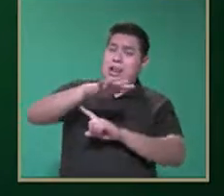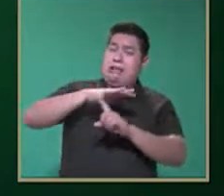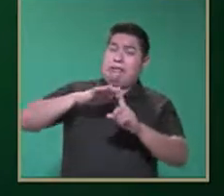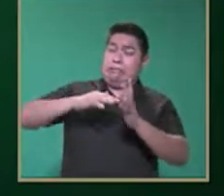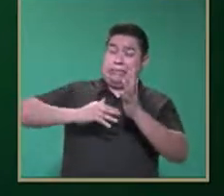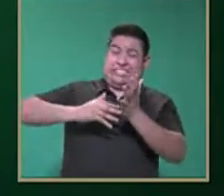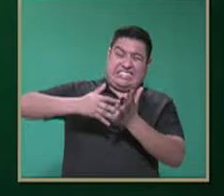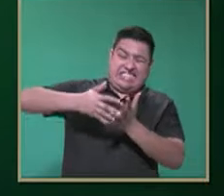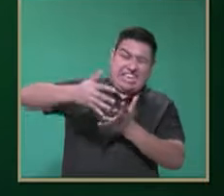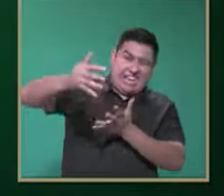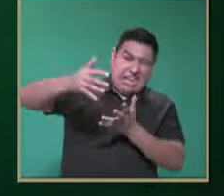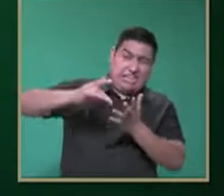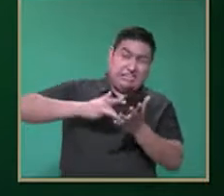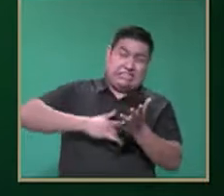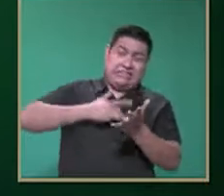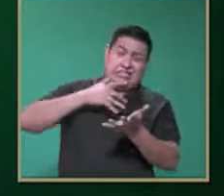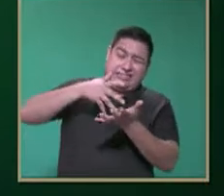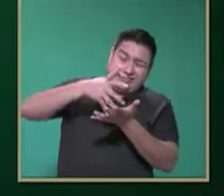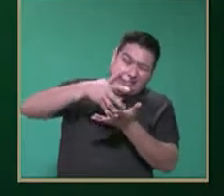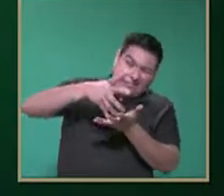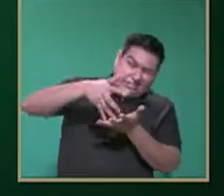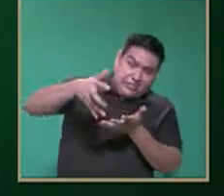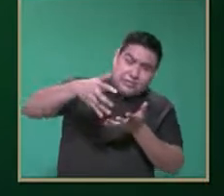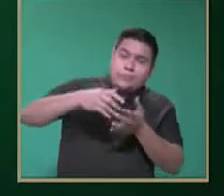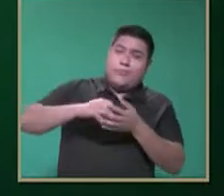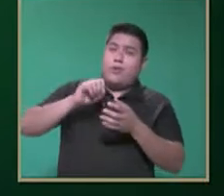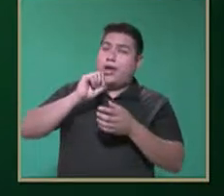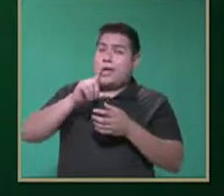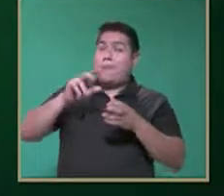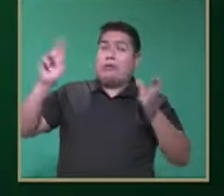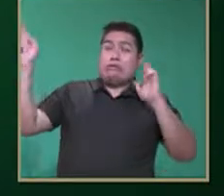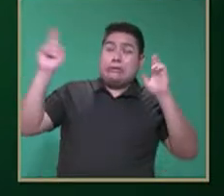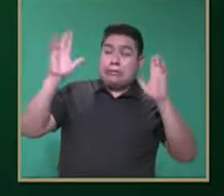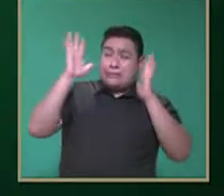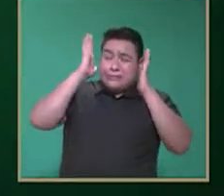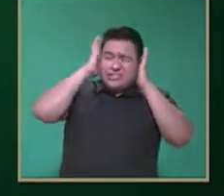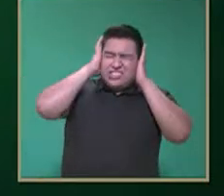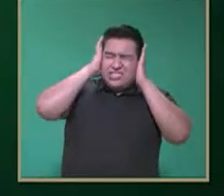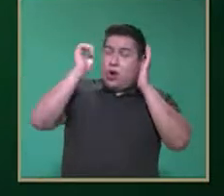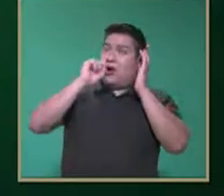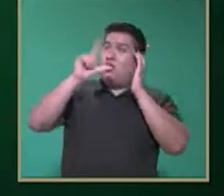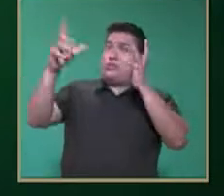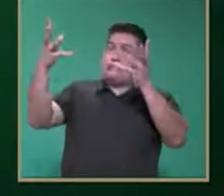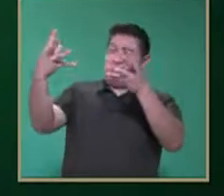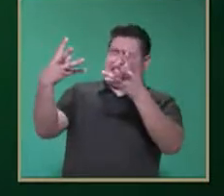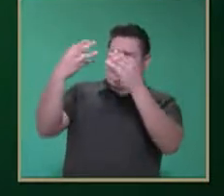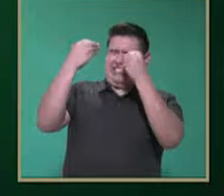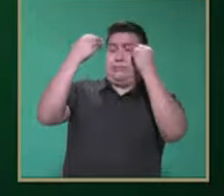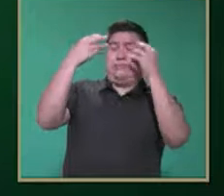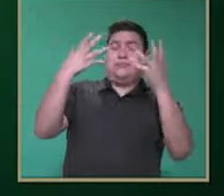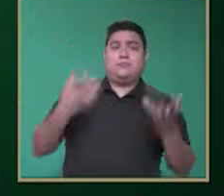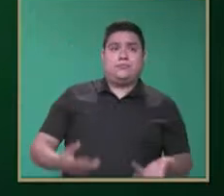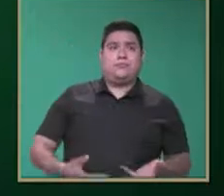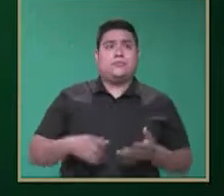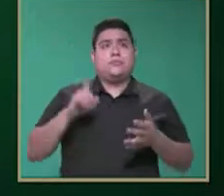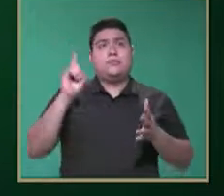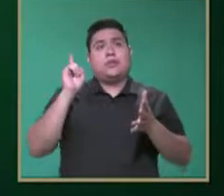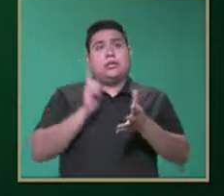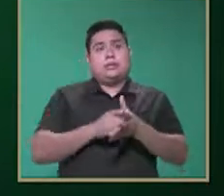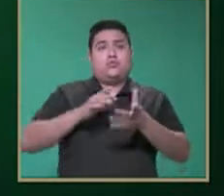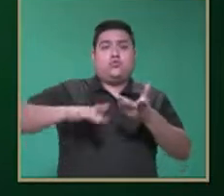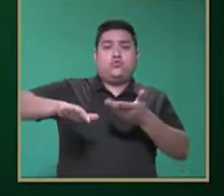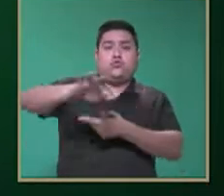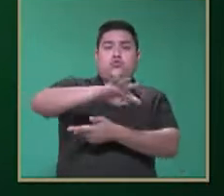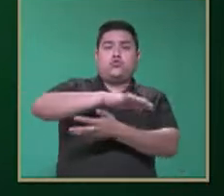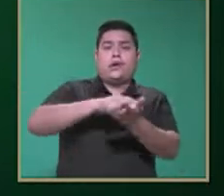al sonido. Por eso hay que tener mucho cuidado con estas características. Y el aislamiento social, que le cuesta mucho trabajo